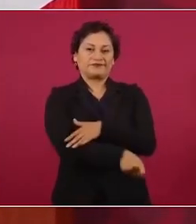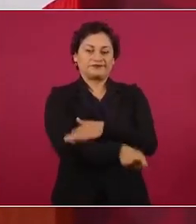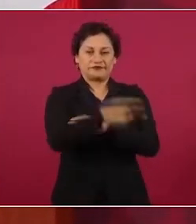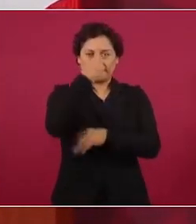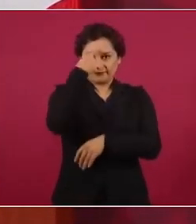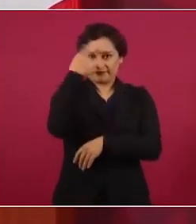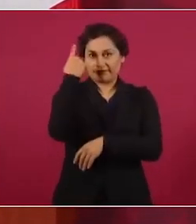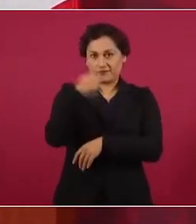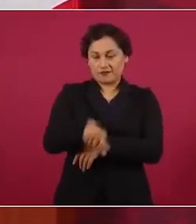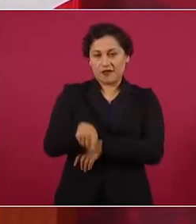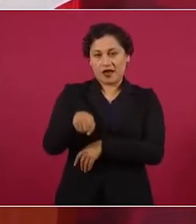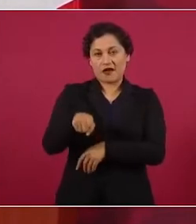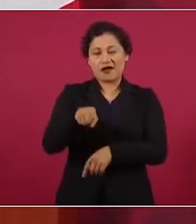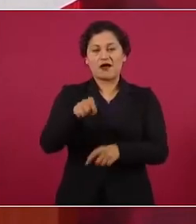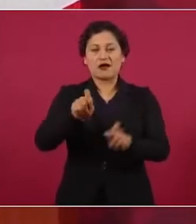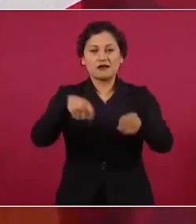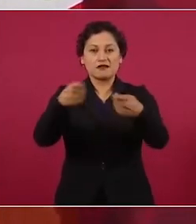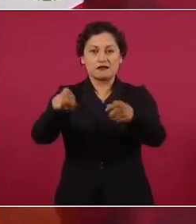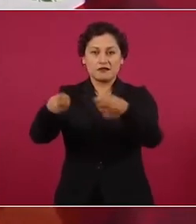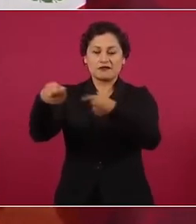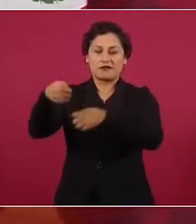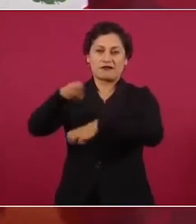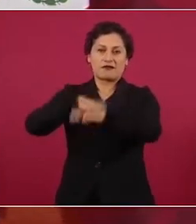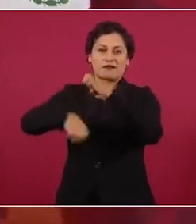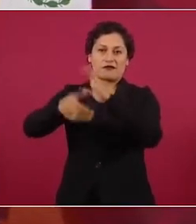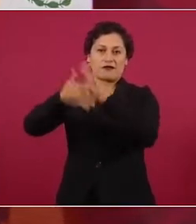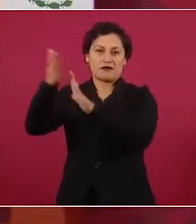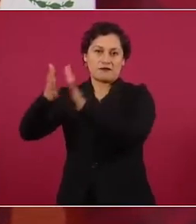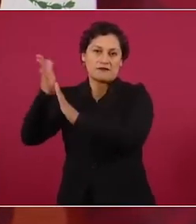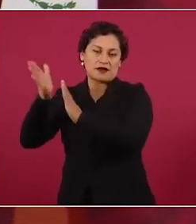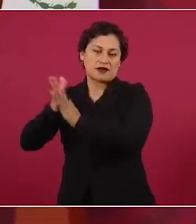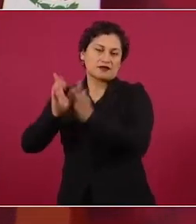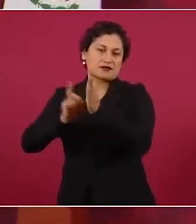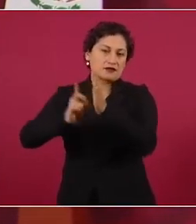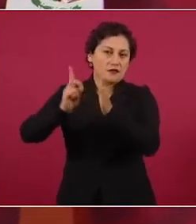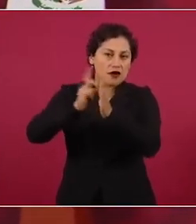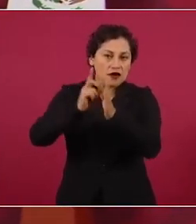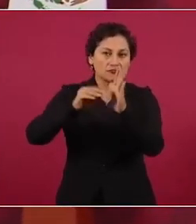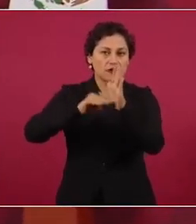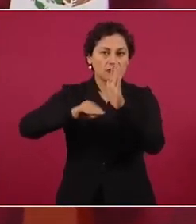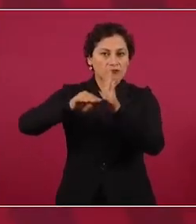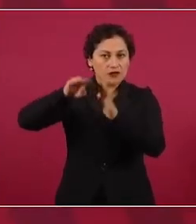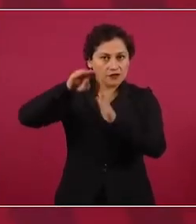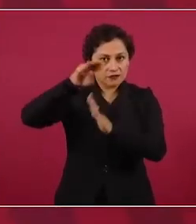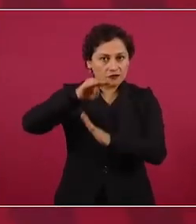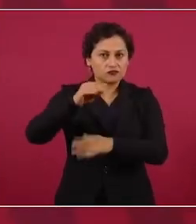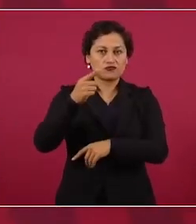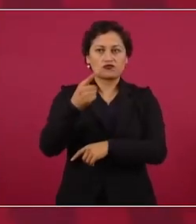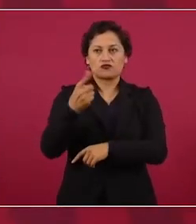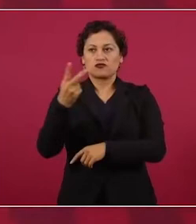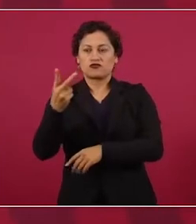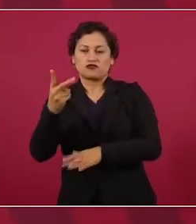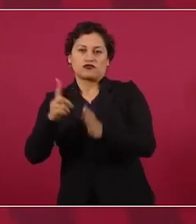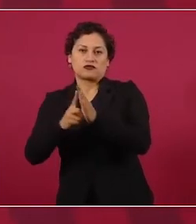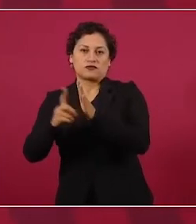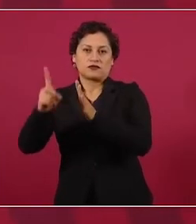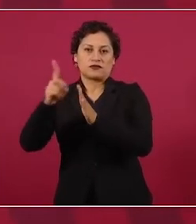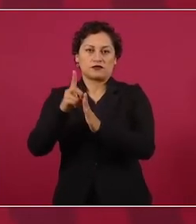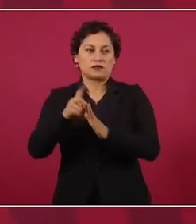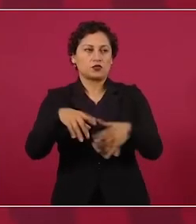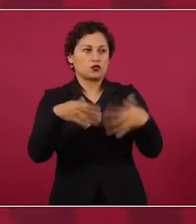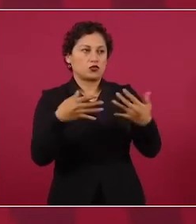la construcción de una unidad habitacional, uno o dos departamentos. ¿Y de lujo?